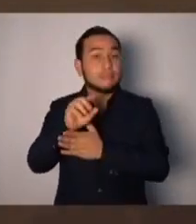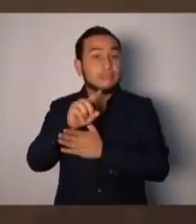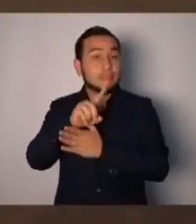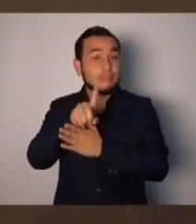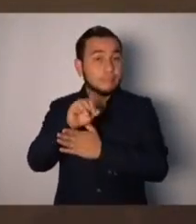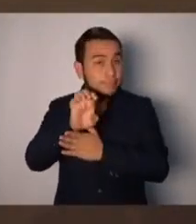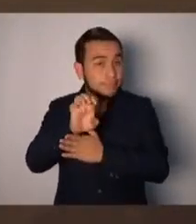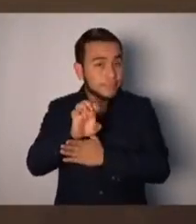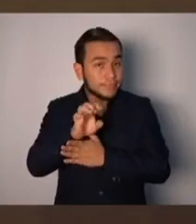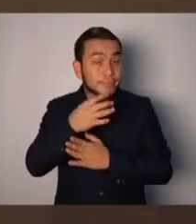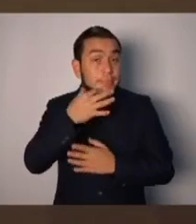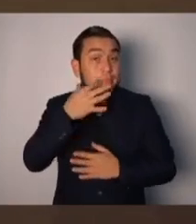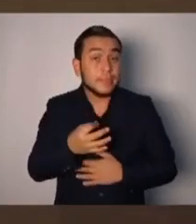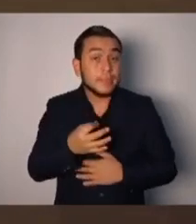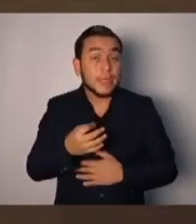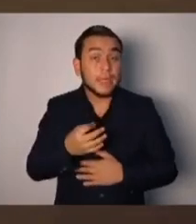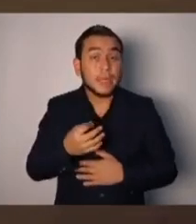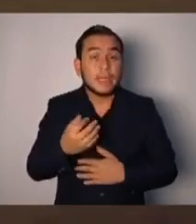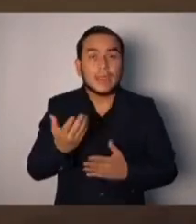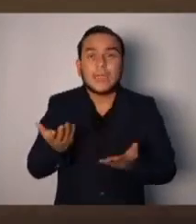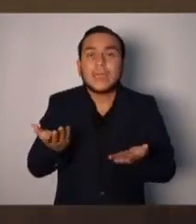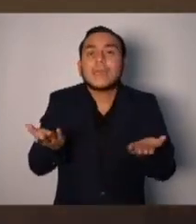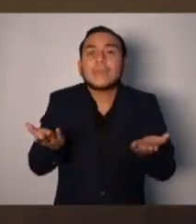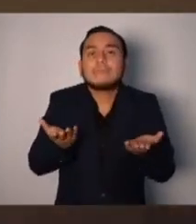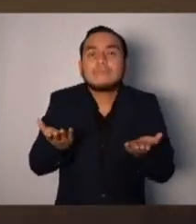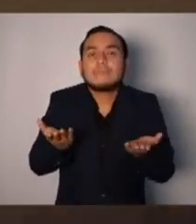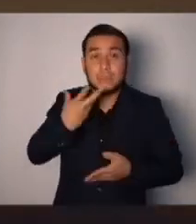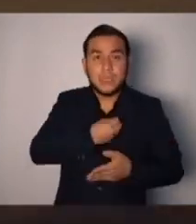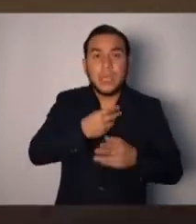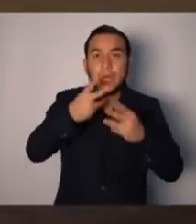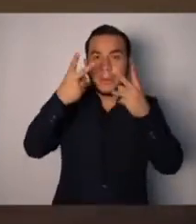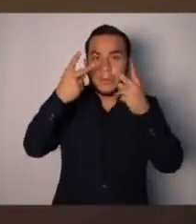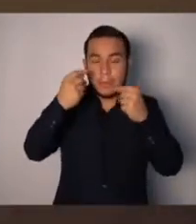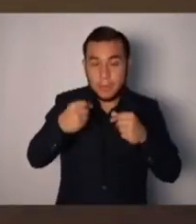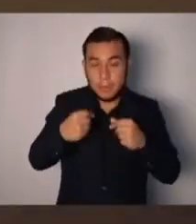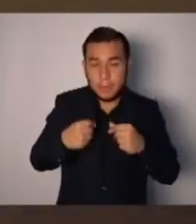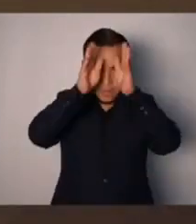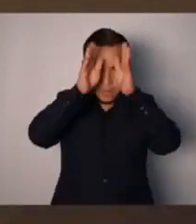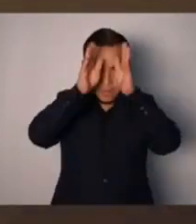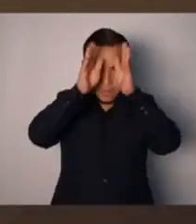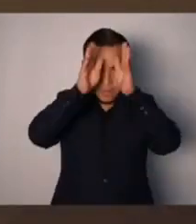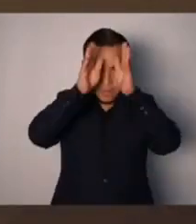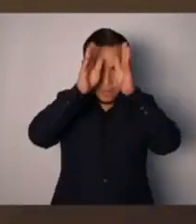Y lo que está viniendo, lo estamos haciendo del presupuesto general de la nación. No de ningún dinero.